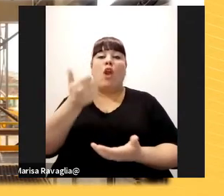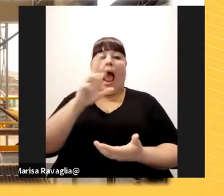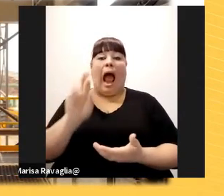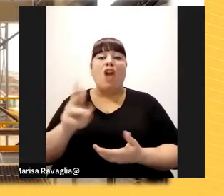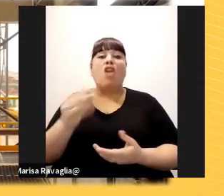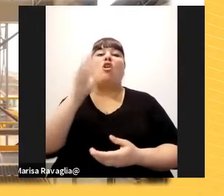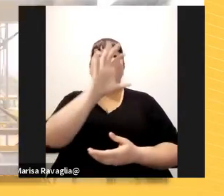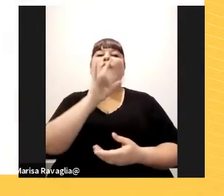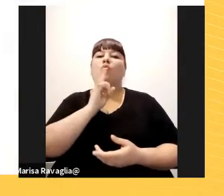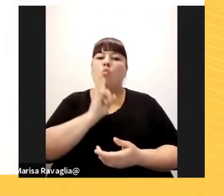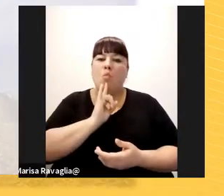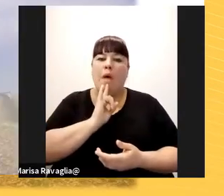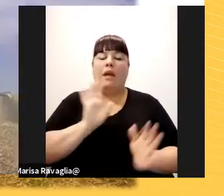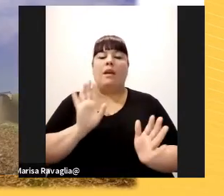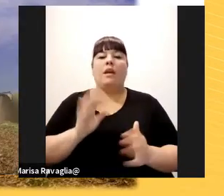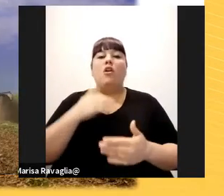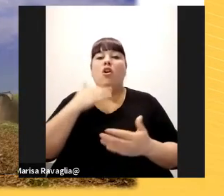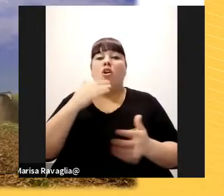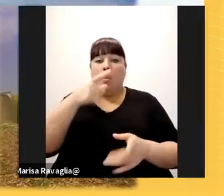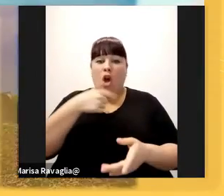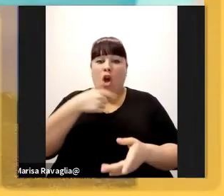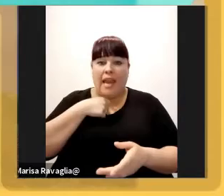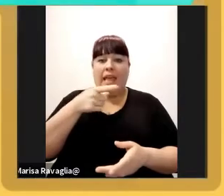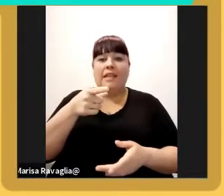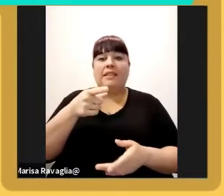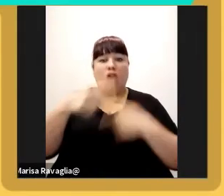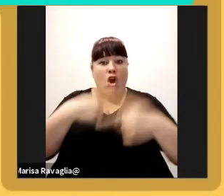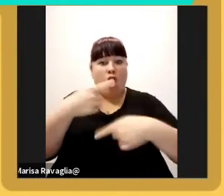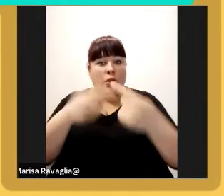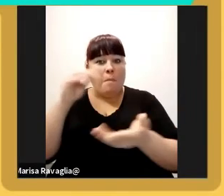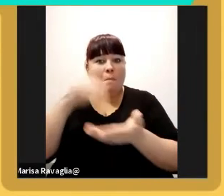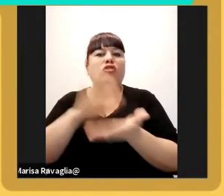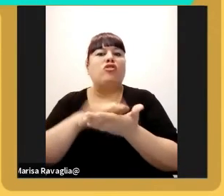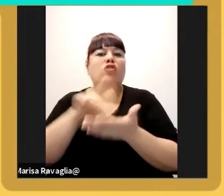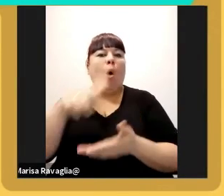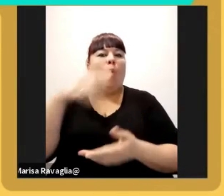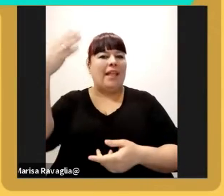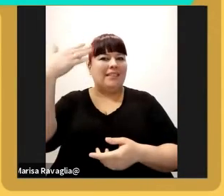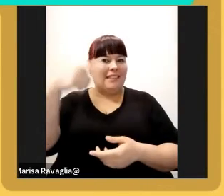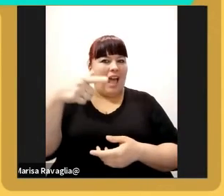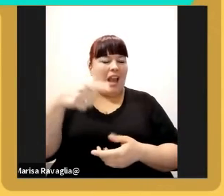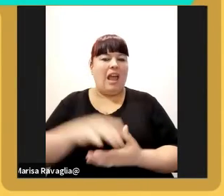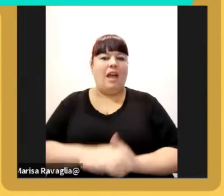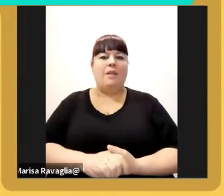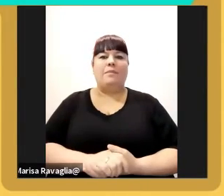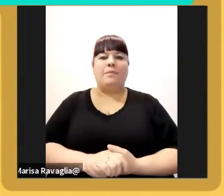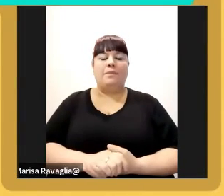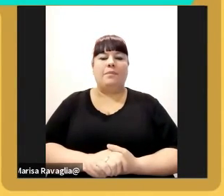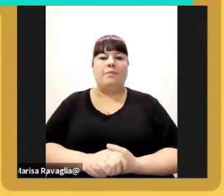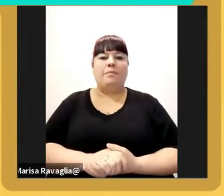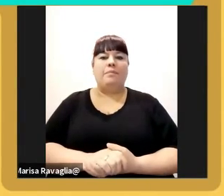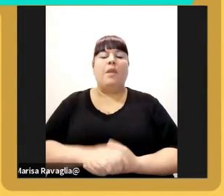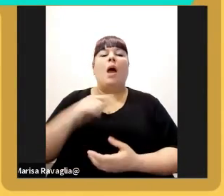Tucumán no sé si querés que continuemos un poco con esta charla Eduardo mi siguiente